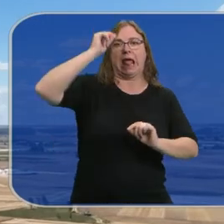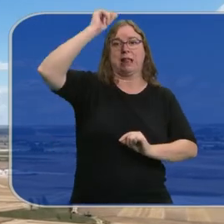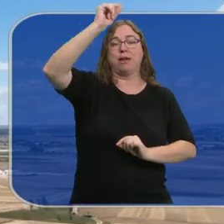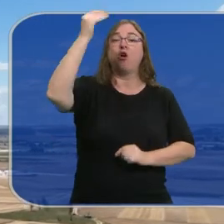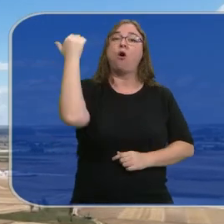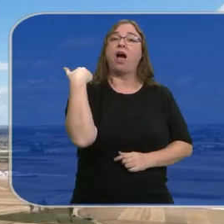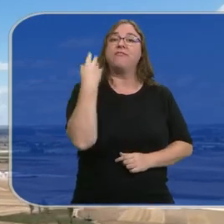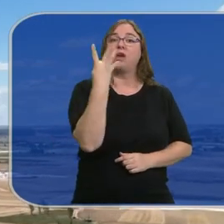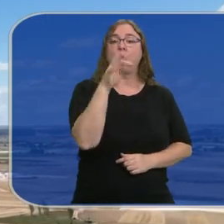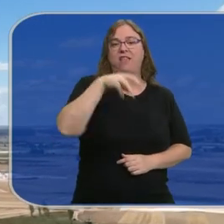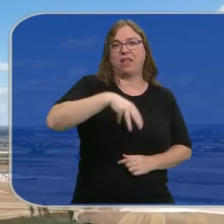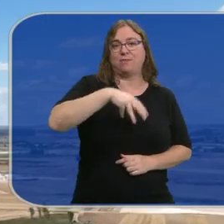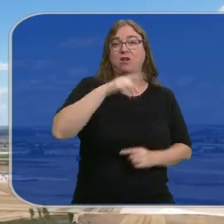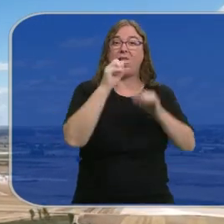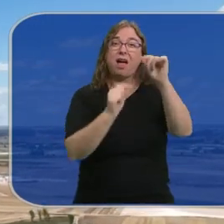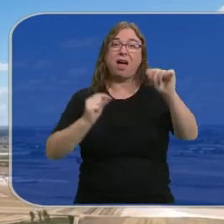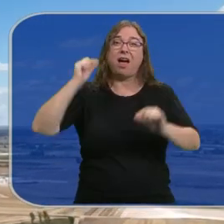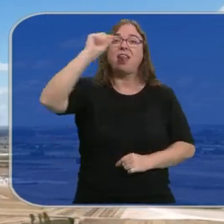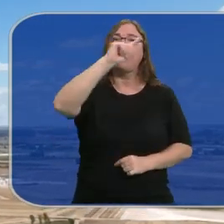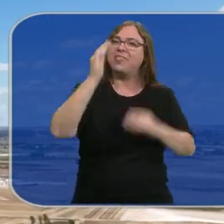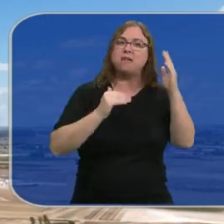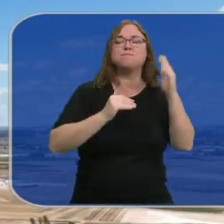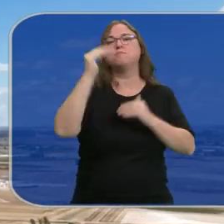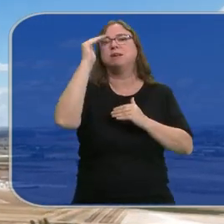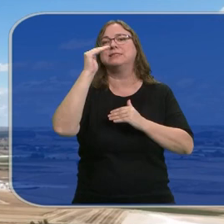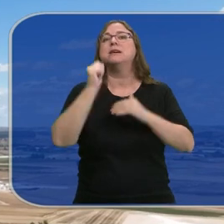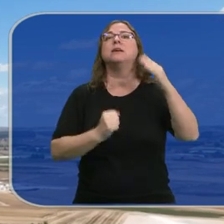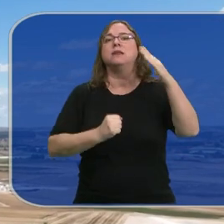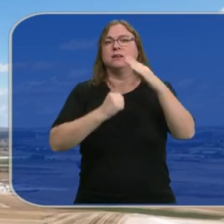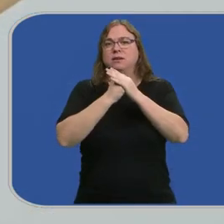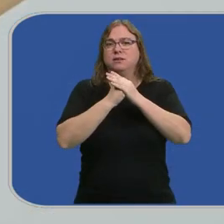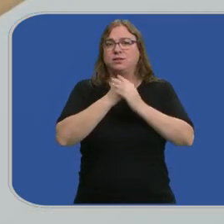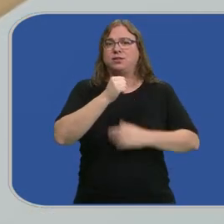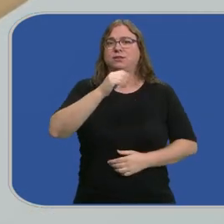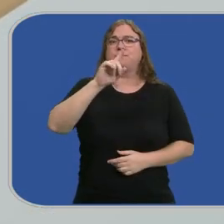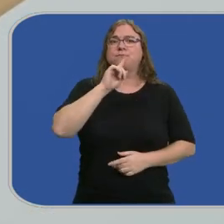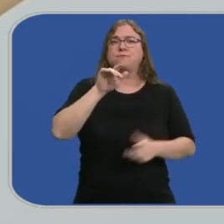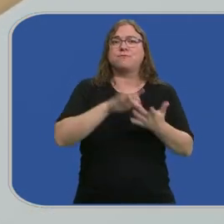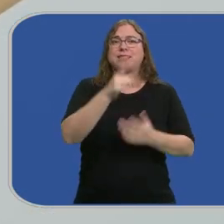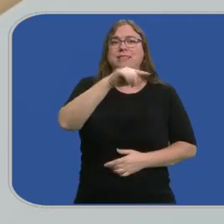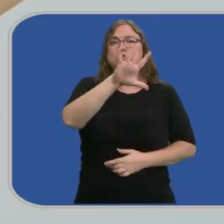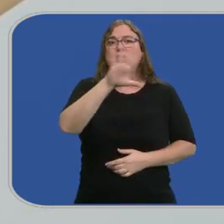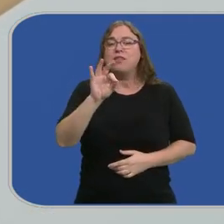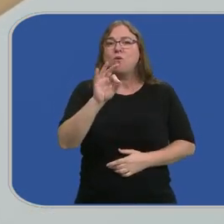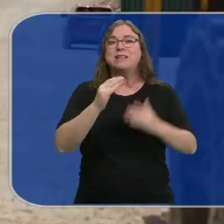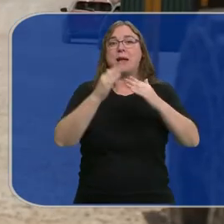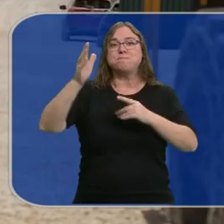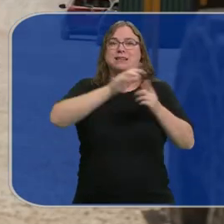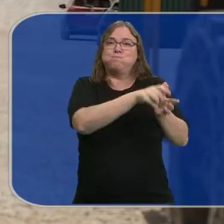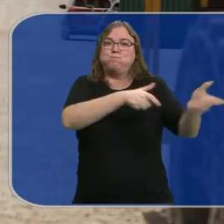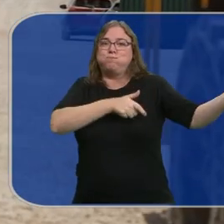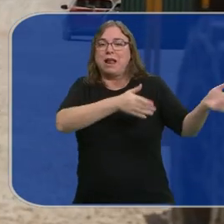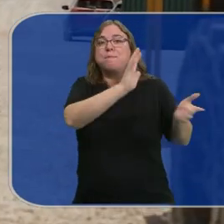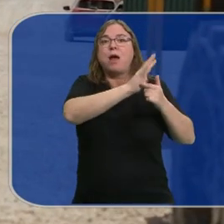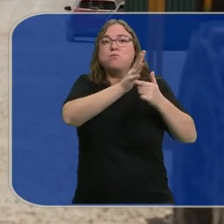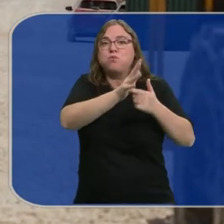De los 40 metros de altura iniciales ahora superan los 100 metros con alturas máximas de hasta 250, más altos y palas más grandes para